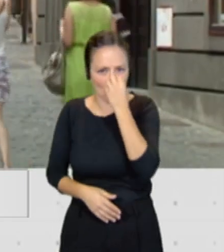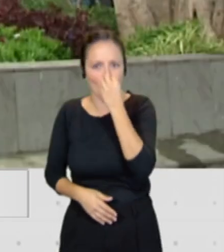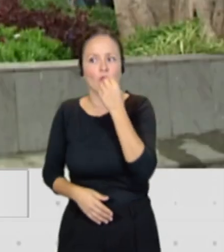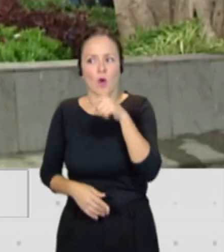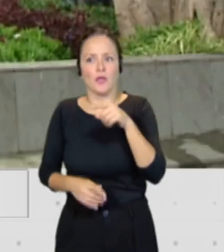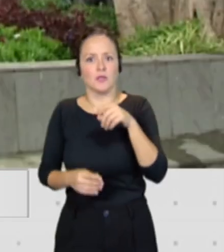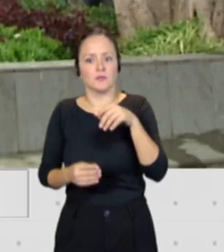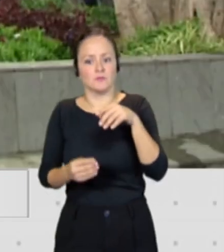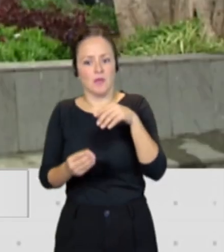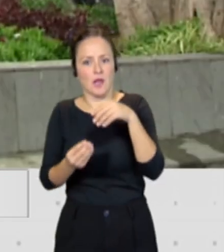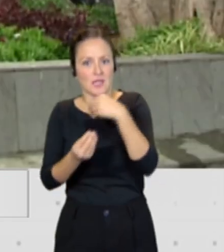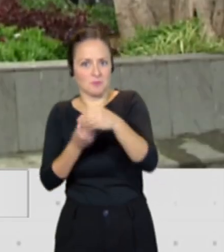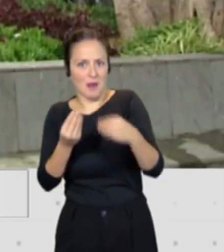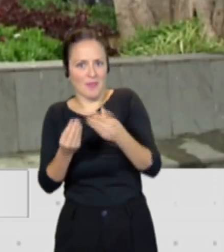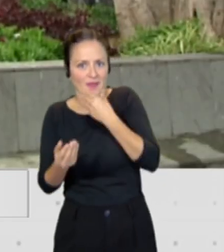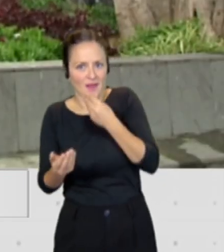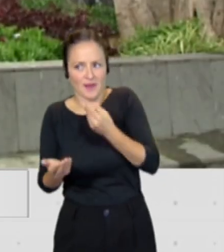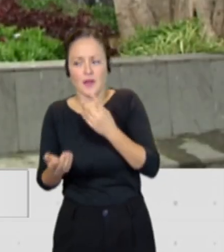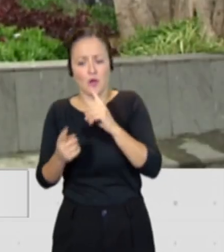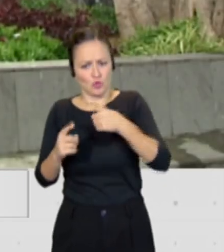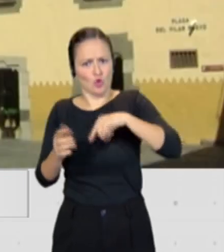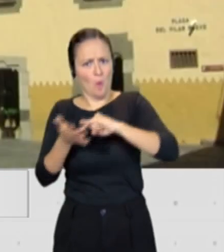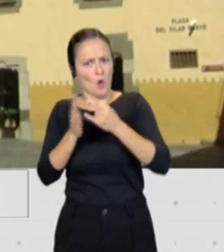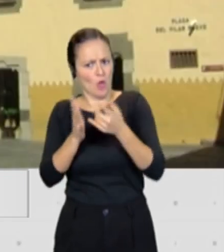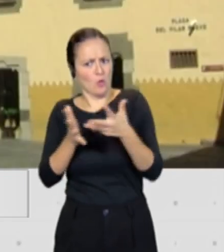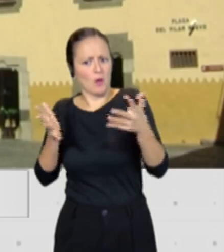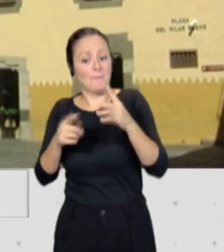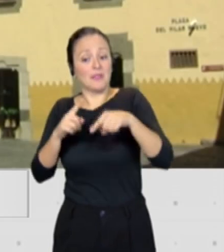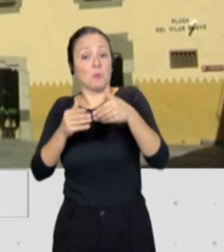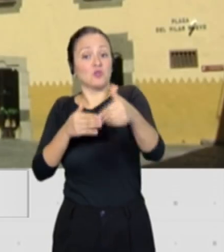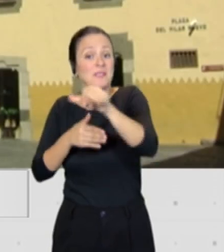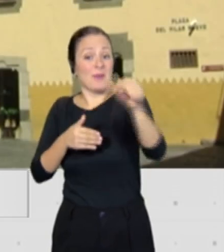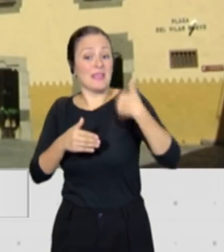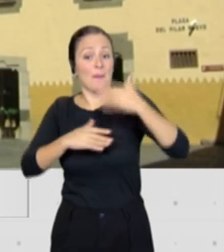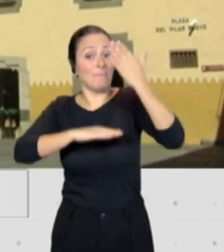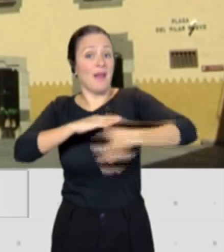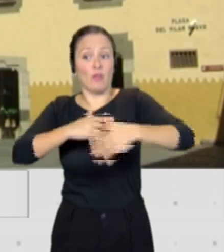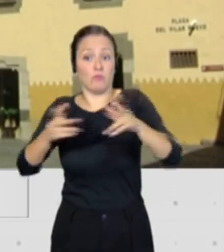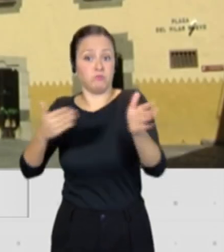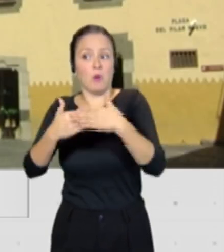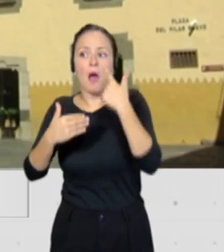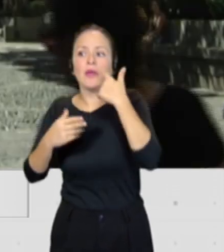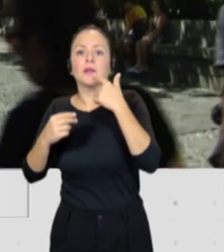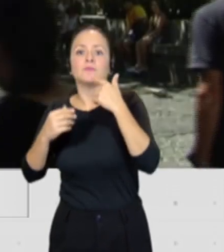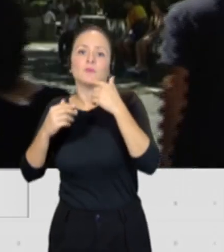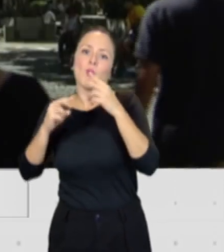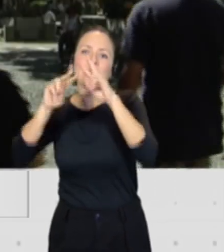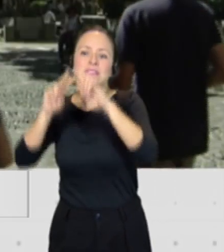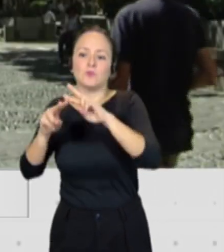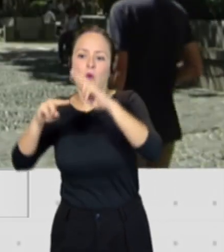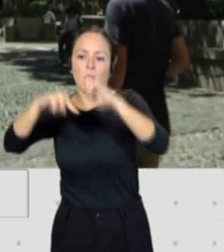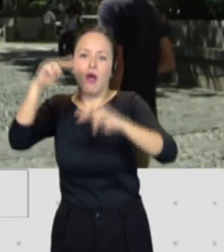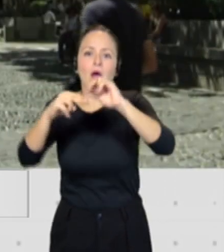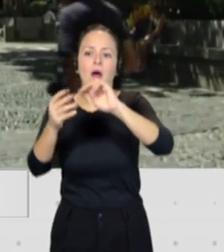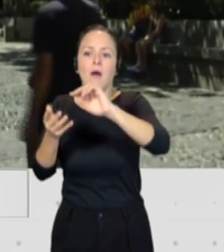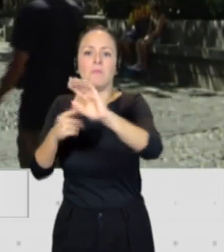de proyectos y que la próxima semana concluirá el plazo. Sabremos qué estudios o grandes estudios se van a presentar. ¿Cuál es